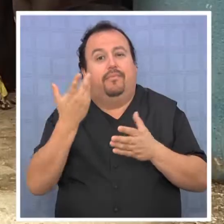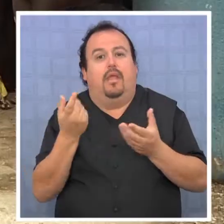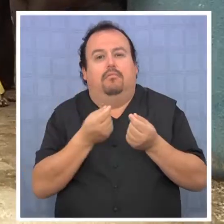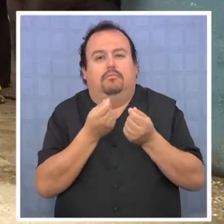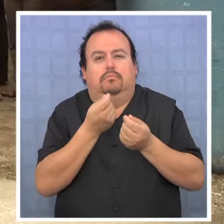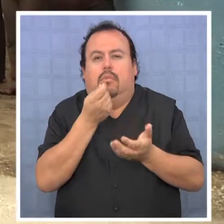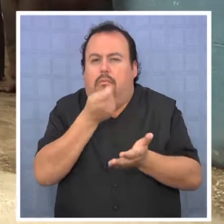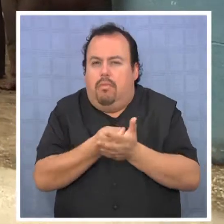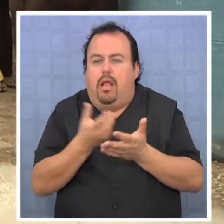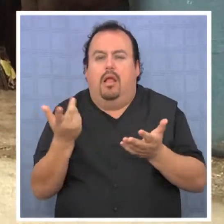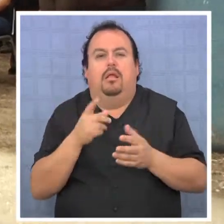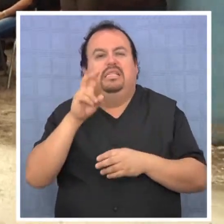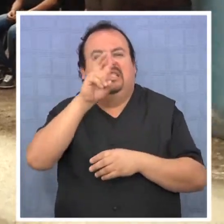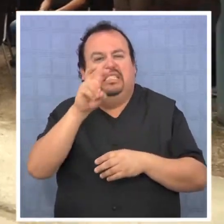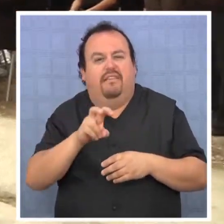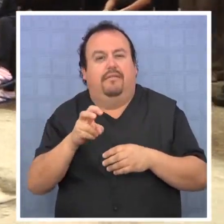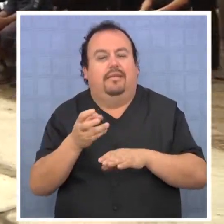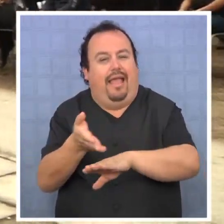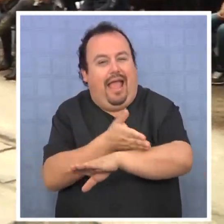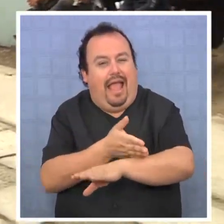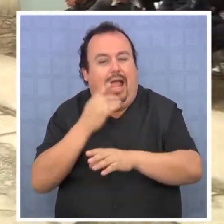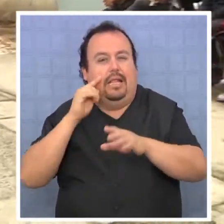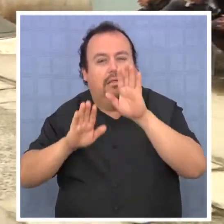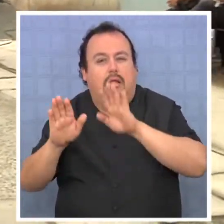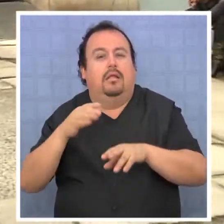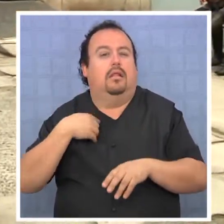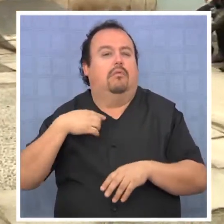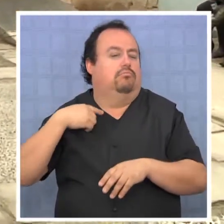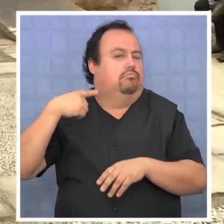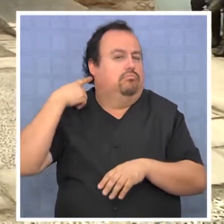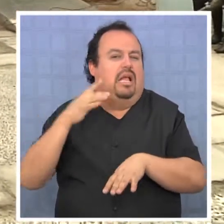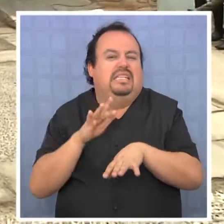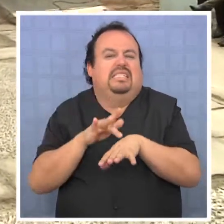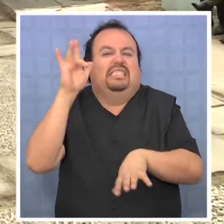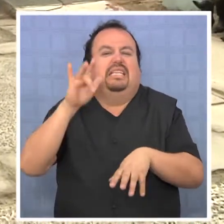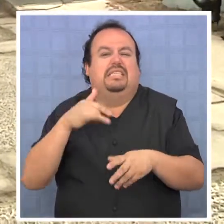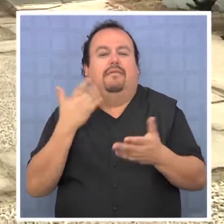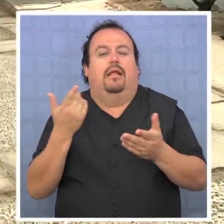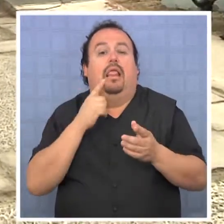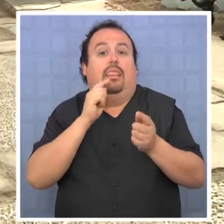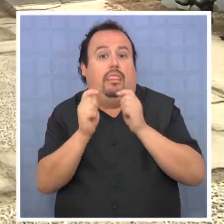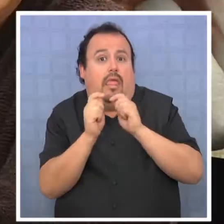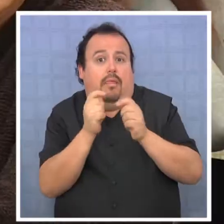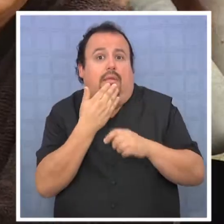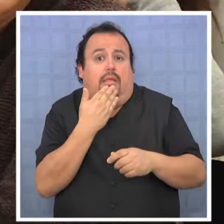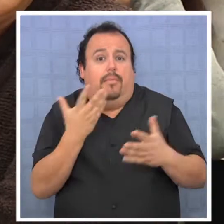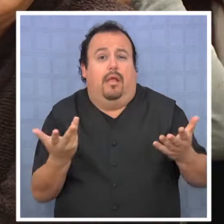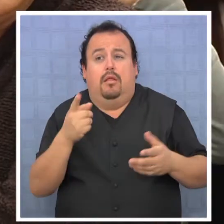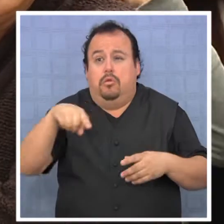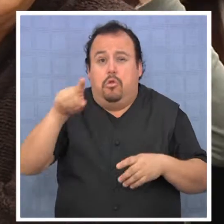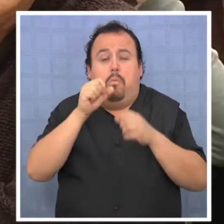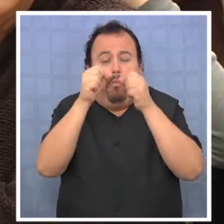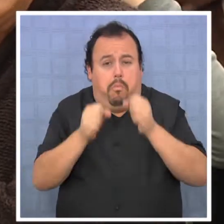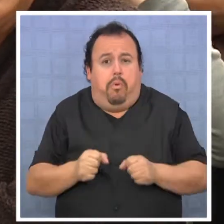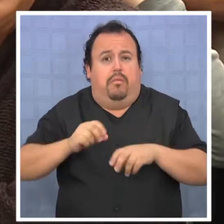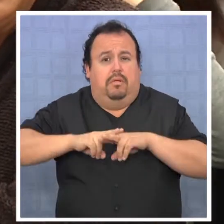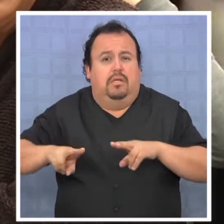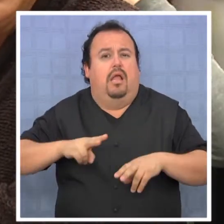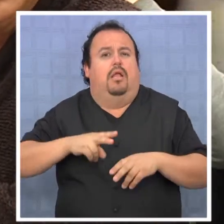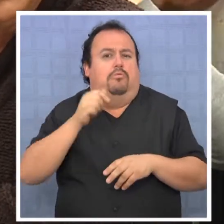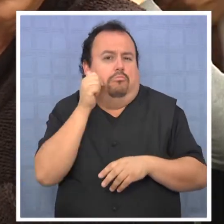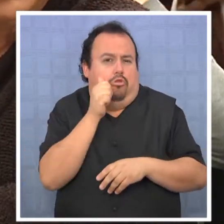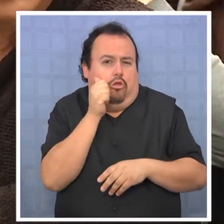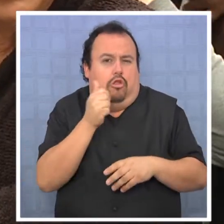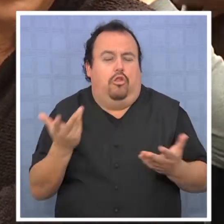y a promover la inversión en servicios de prevención, sensibilización y tratamiento. Una acción que todos podemos